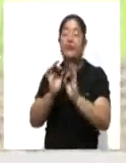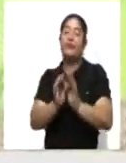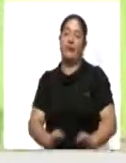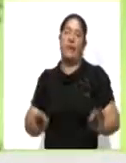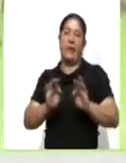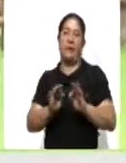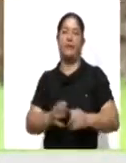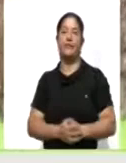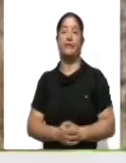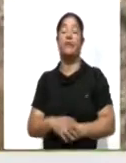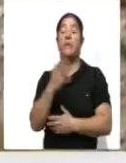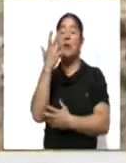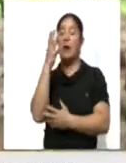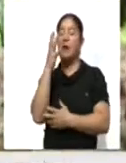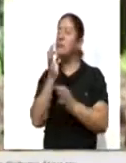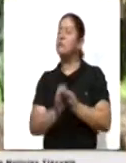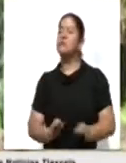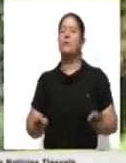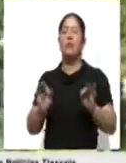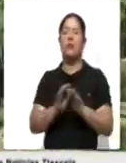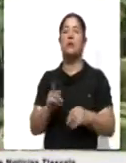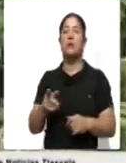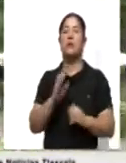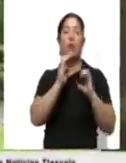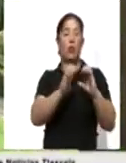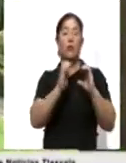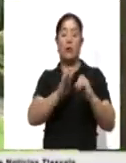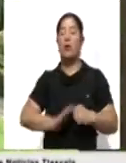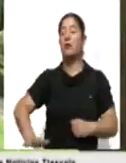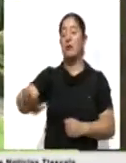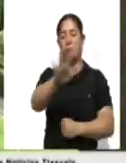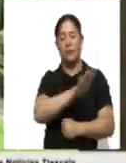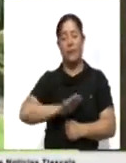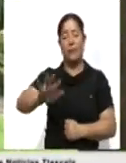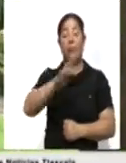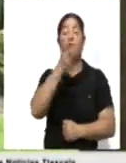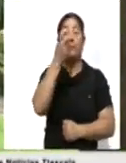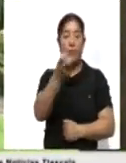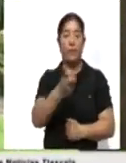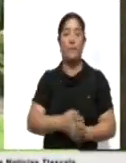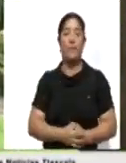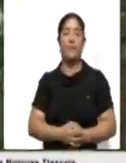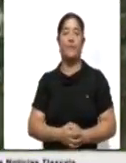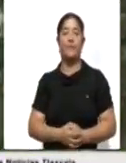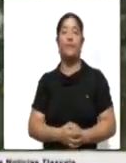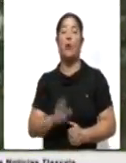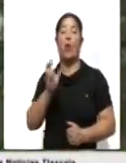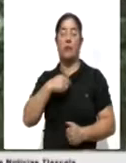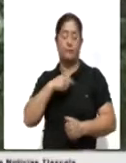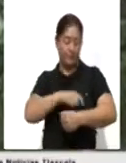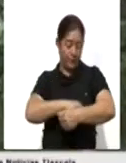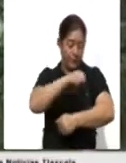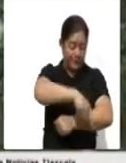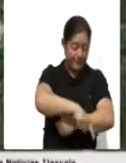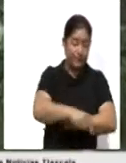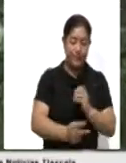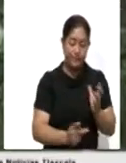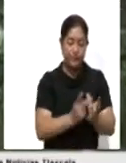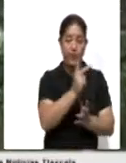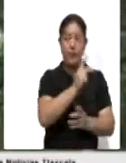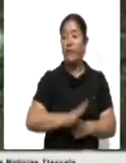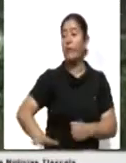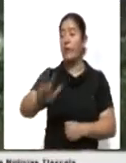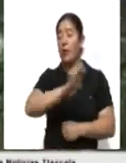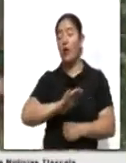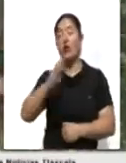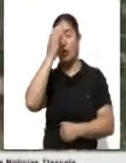Los árboles juegan un papel fundamental en la conservación del medio ambiente. Por ello, al momento de plantar un árbol, la sociedad debe conocer